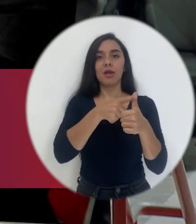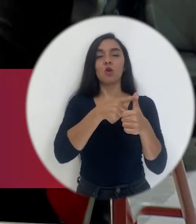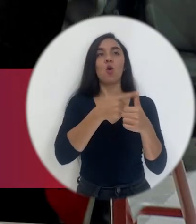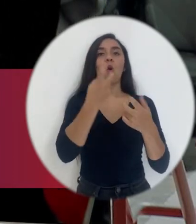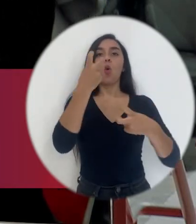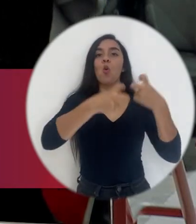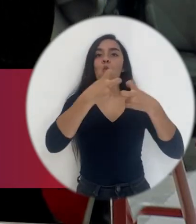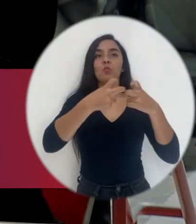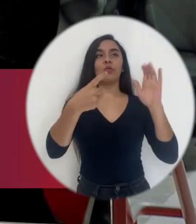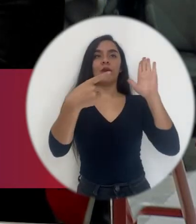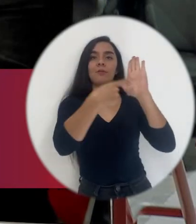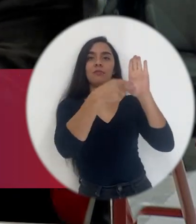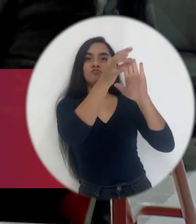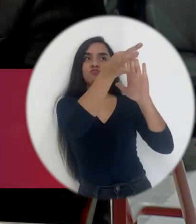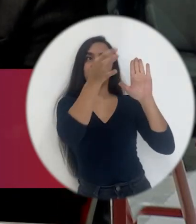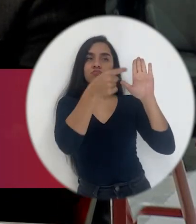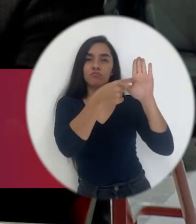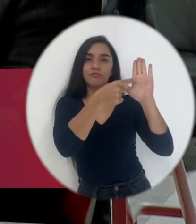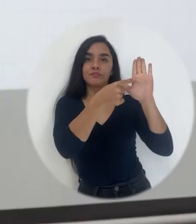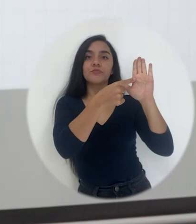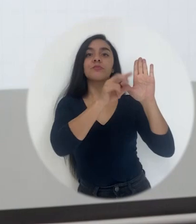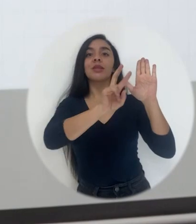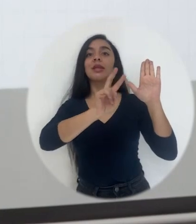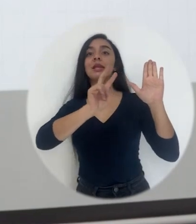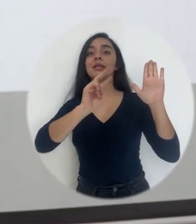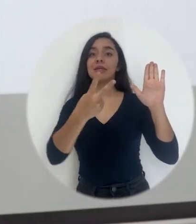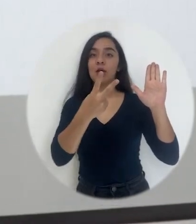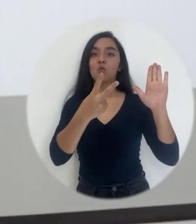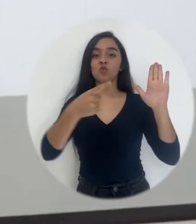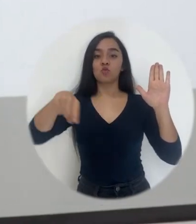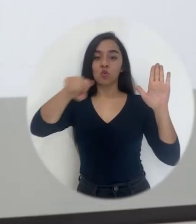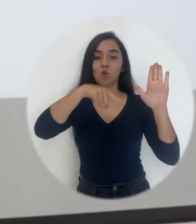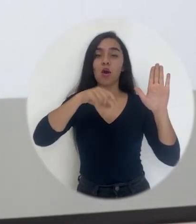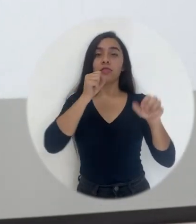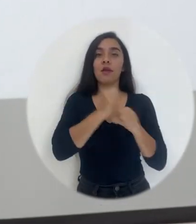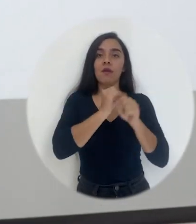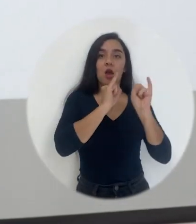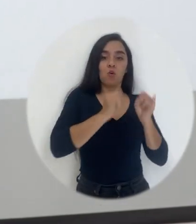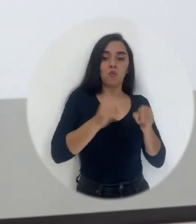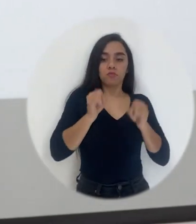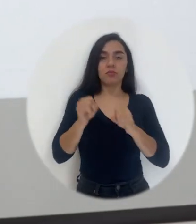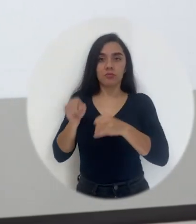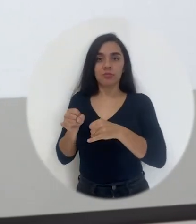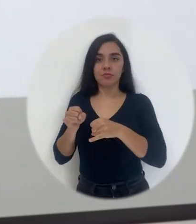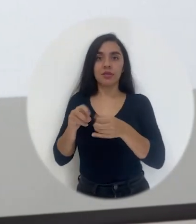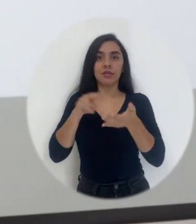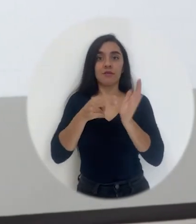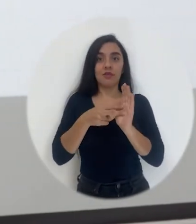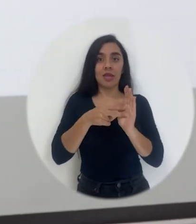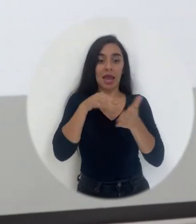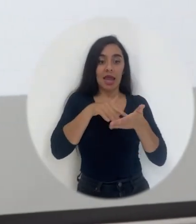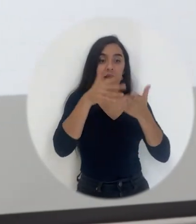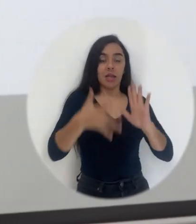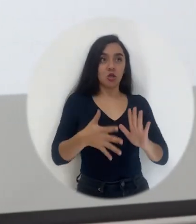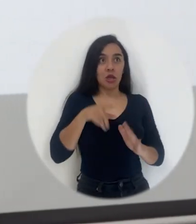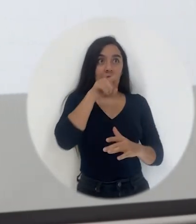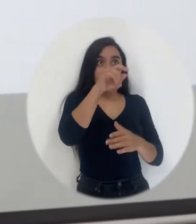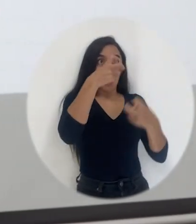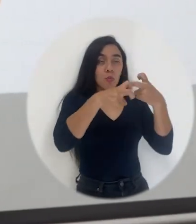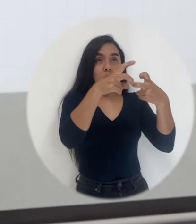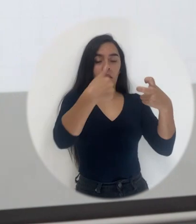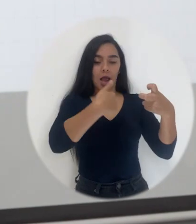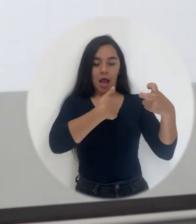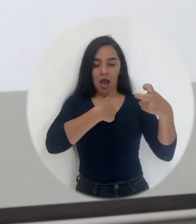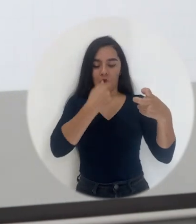primero, planteamos un problema. Segundo, hacemos un trabajo estudiantil independiente. El muchacho se enfrenta con ese